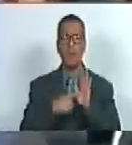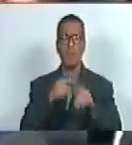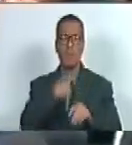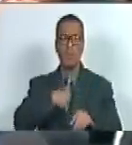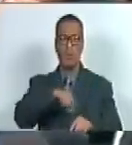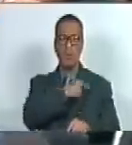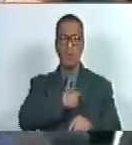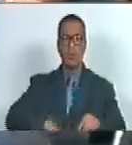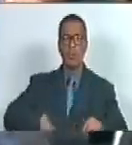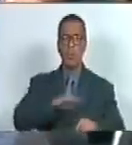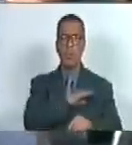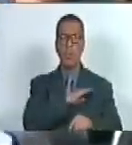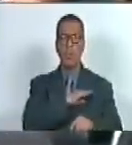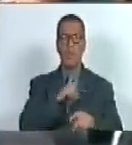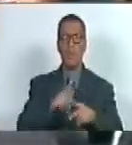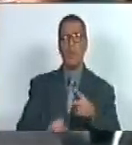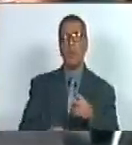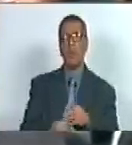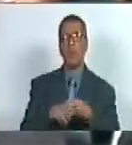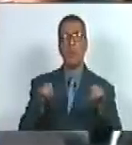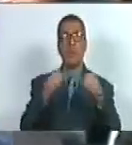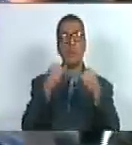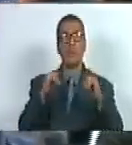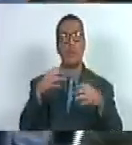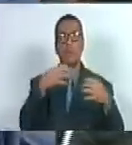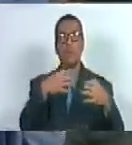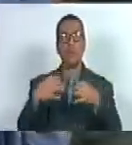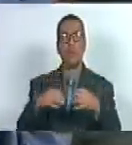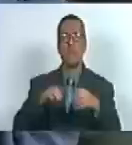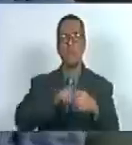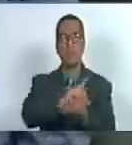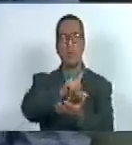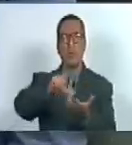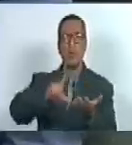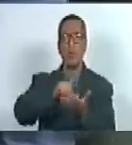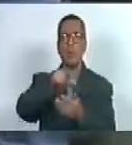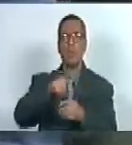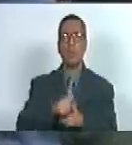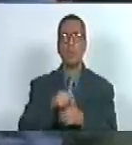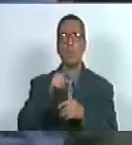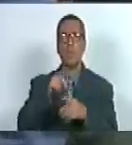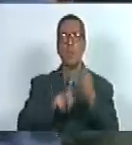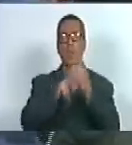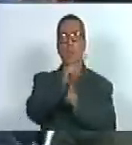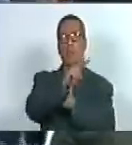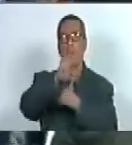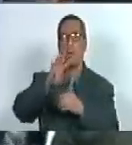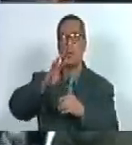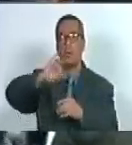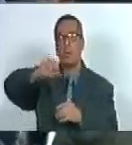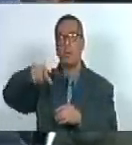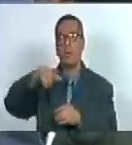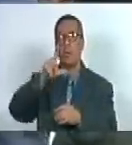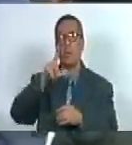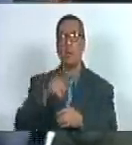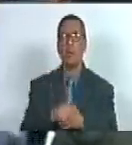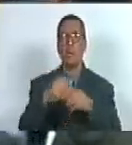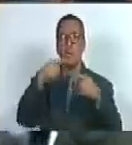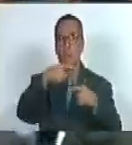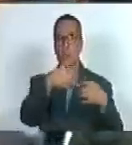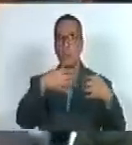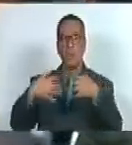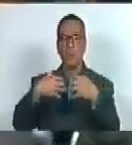propósito del bicentenario de la batalla naval del lago que conmemoraremos este 24 de junio esa batalla